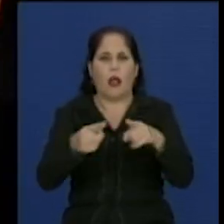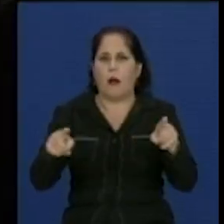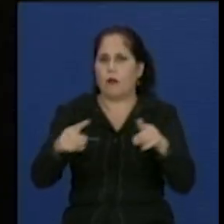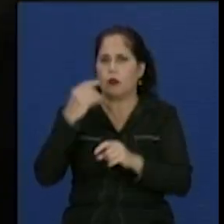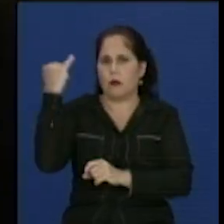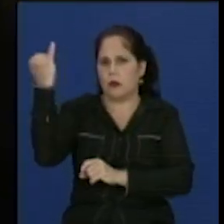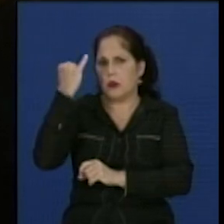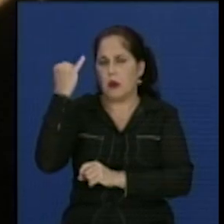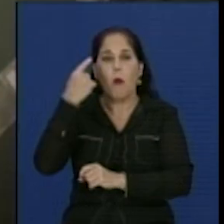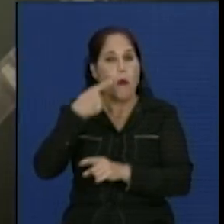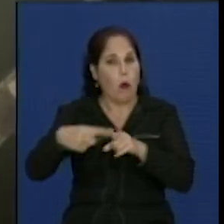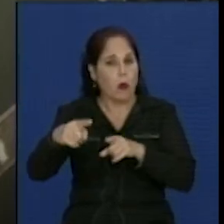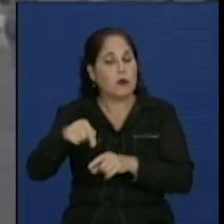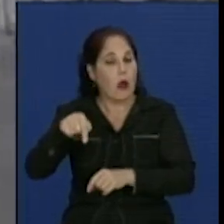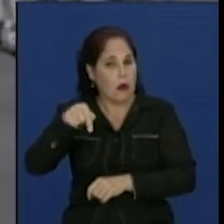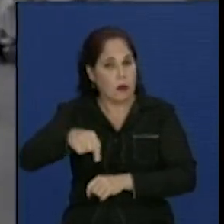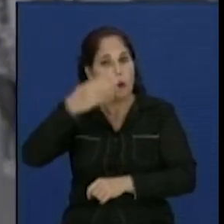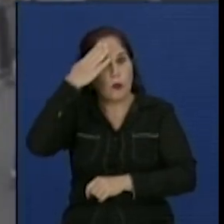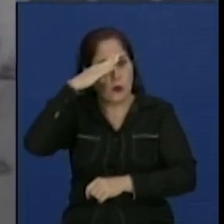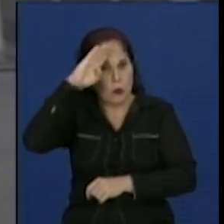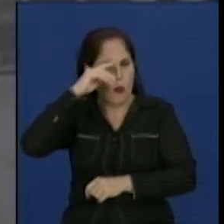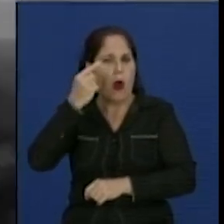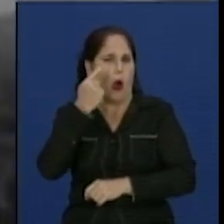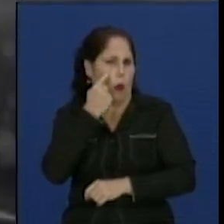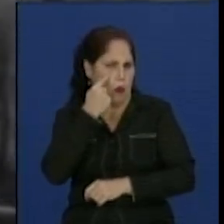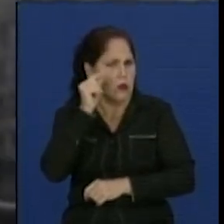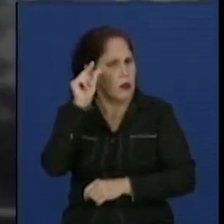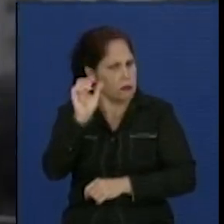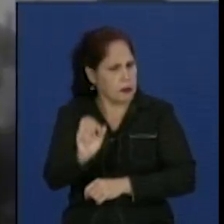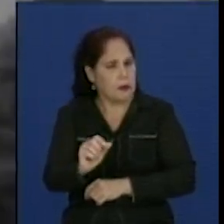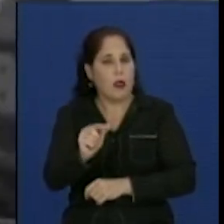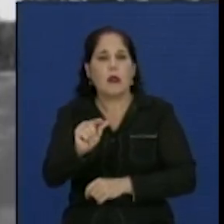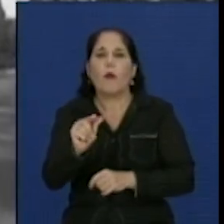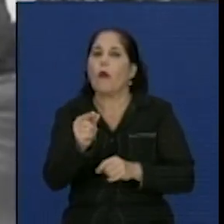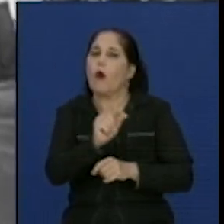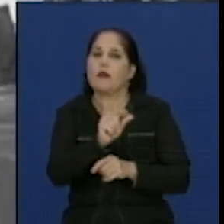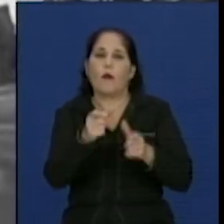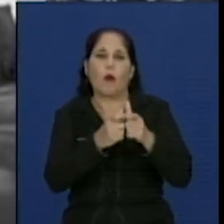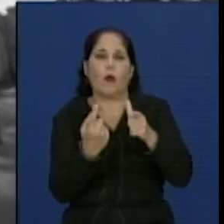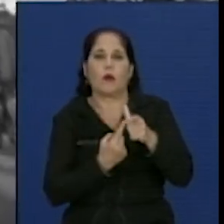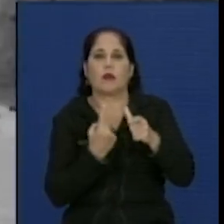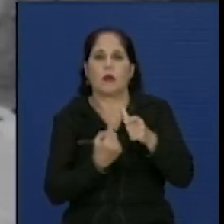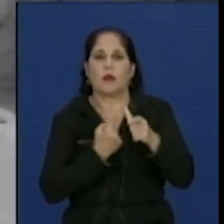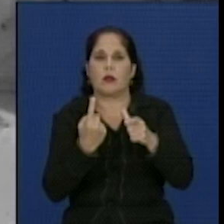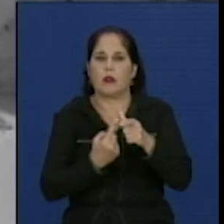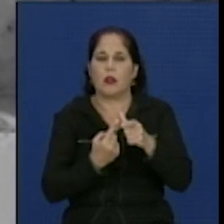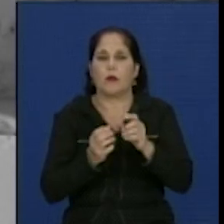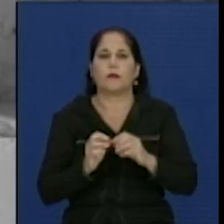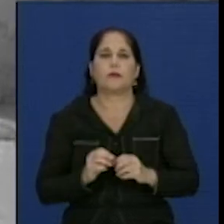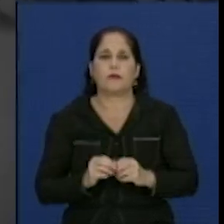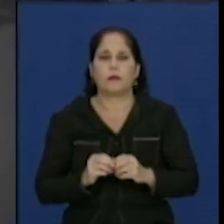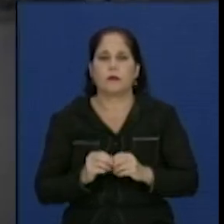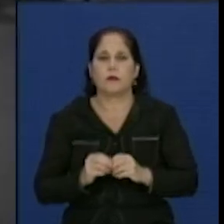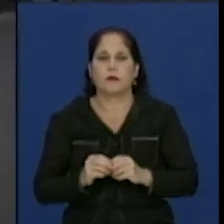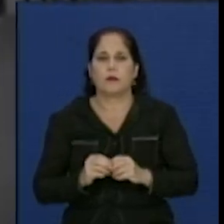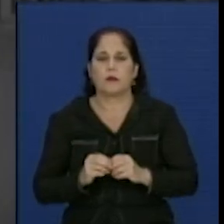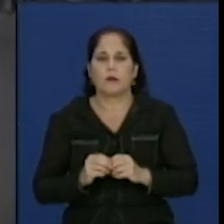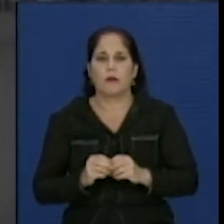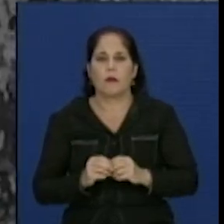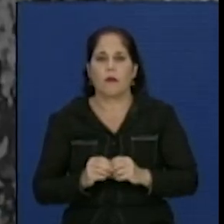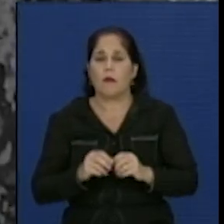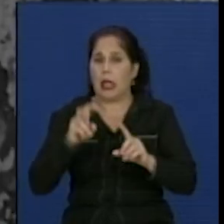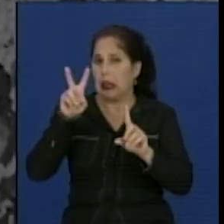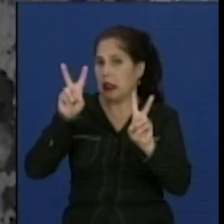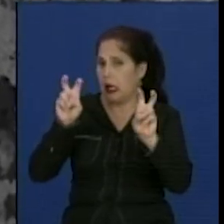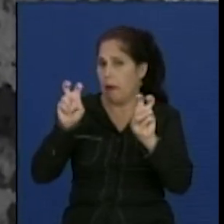y otros conocidos en el país, con los cuales recientemente grabó la canción y audiovisual de Manteca 2.0, tema que